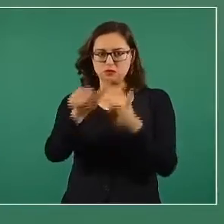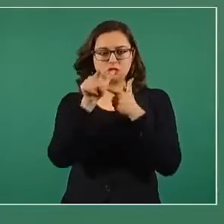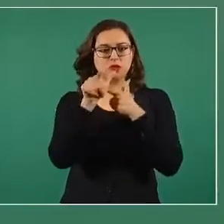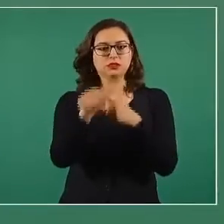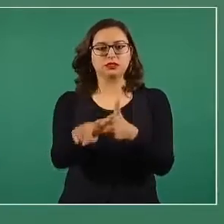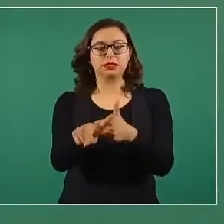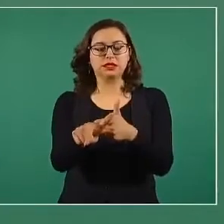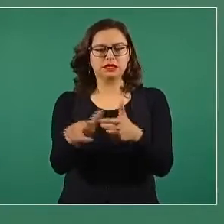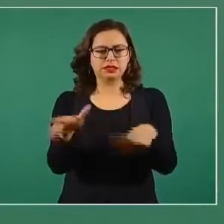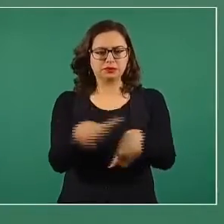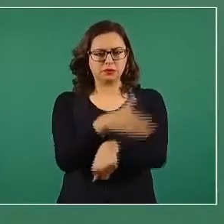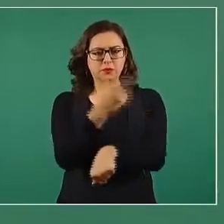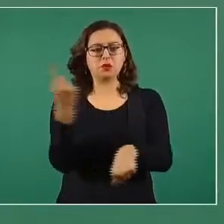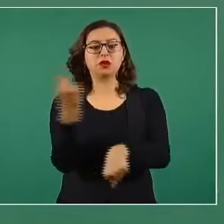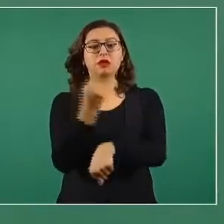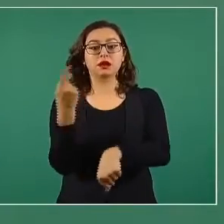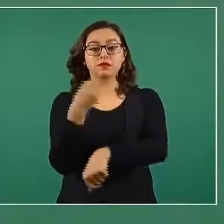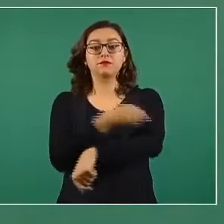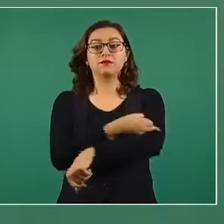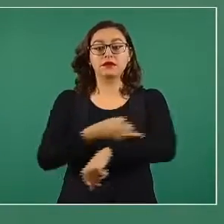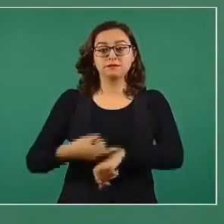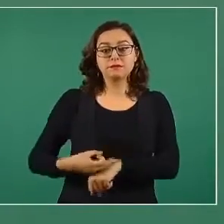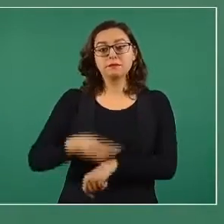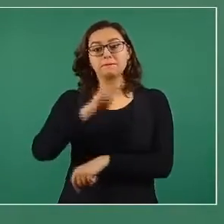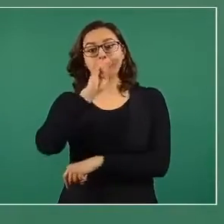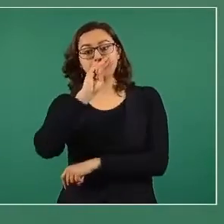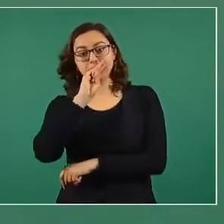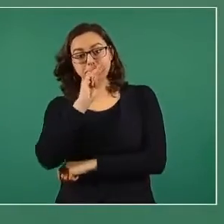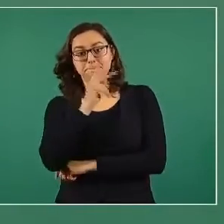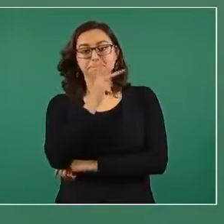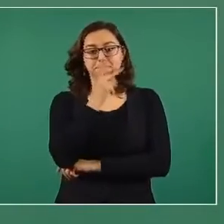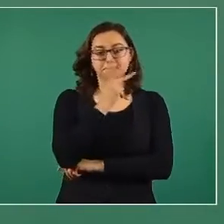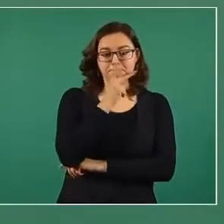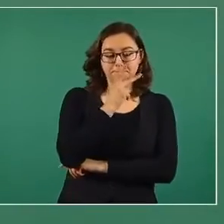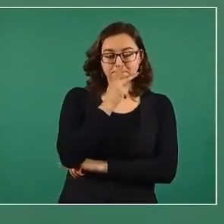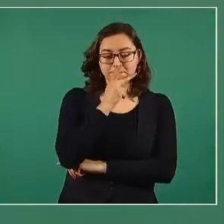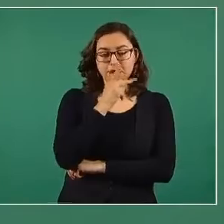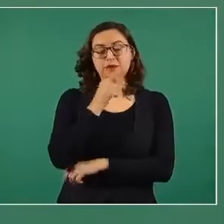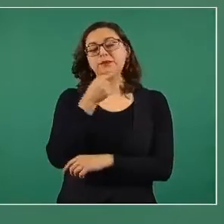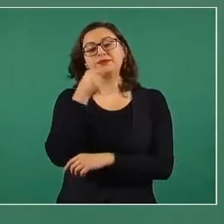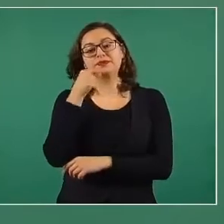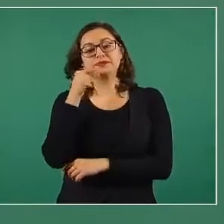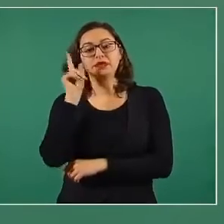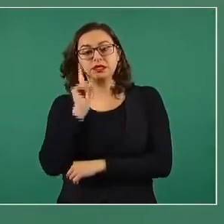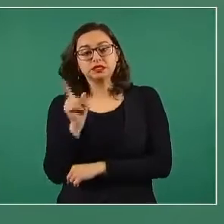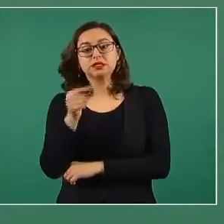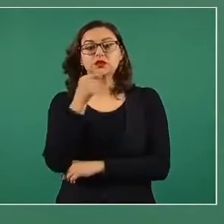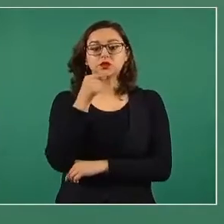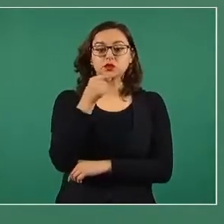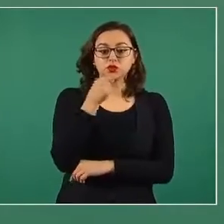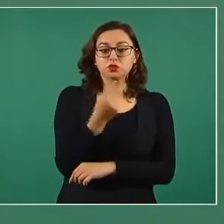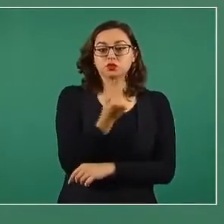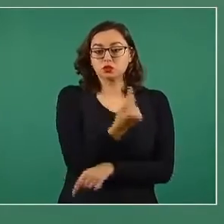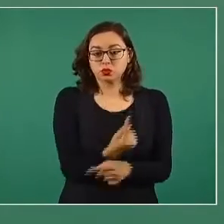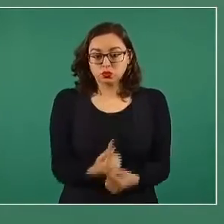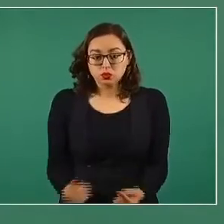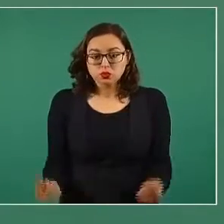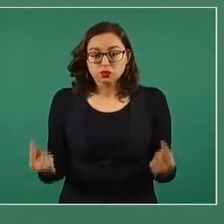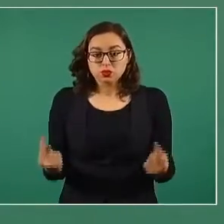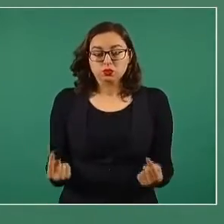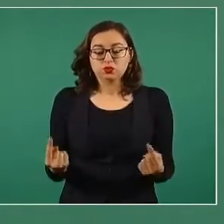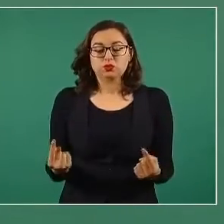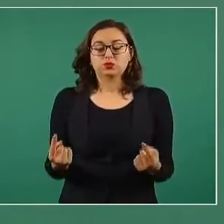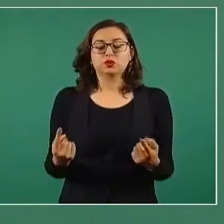los familiares, las mamás, los papás de las niñas, de los niños, pues van a